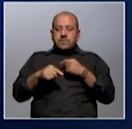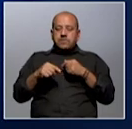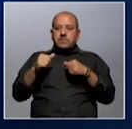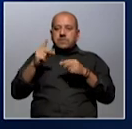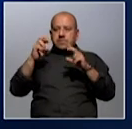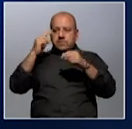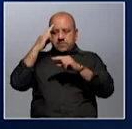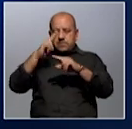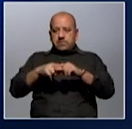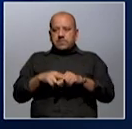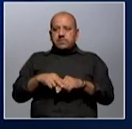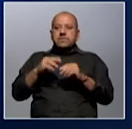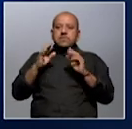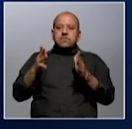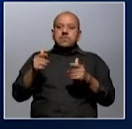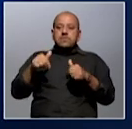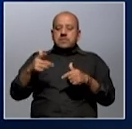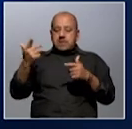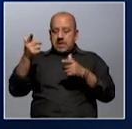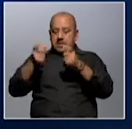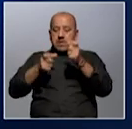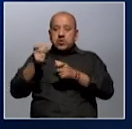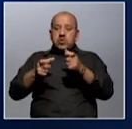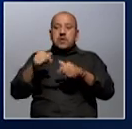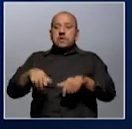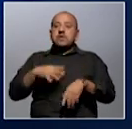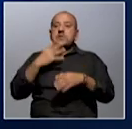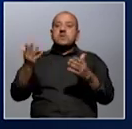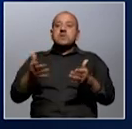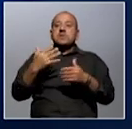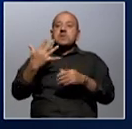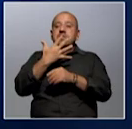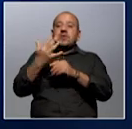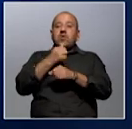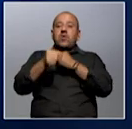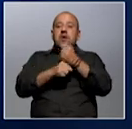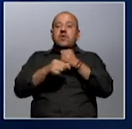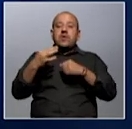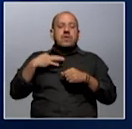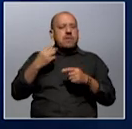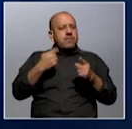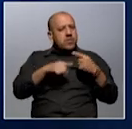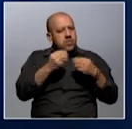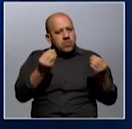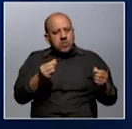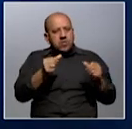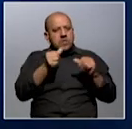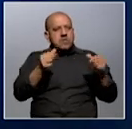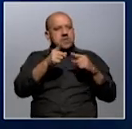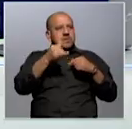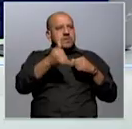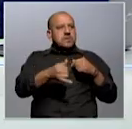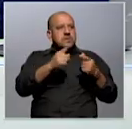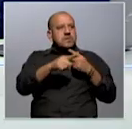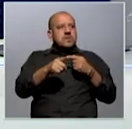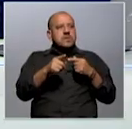cantidad de enfermedades, sino que también se ha visto que las personas que son activas llegan a vivir cinco años de vida más. Claro, pero ¿cómo hacer, me imagino, si tenés alguna